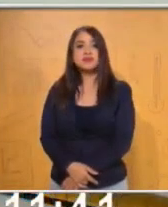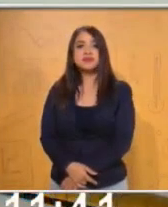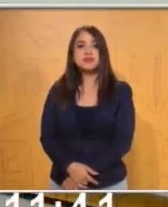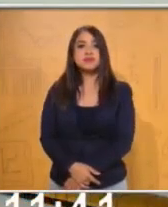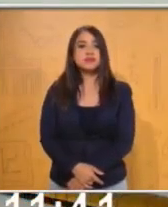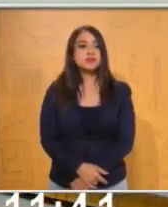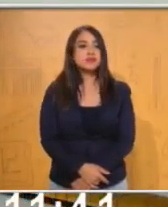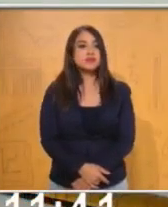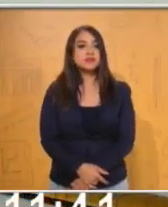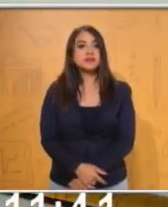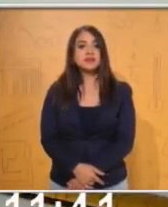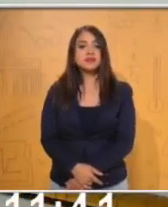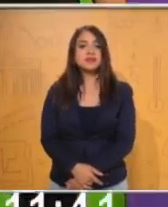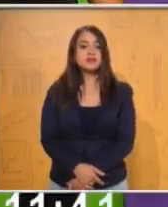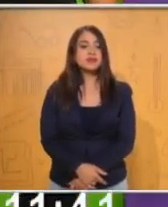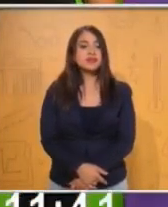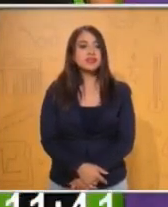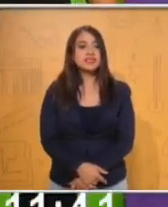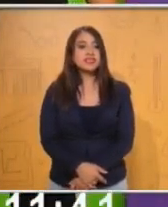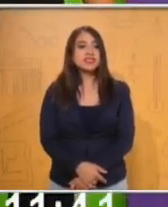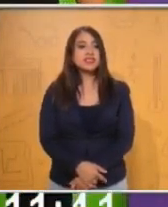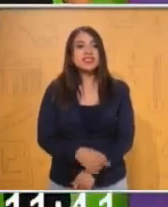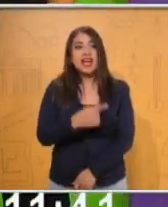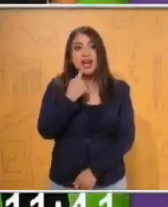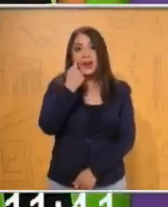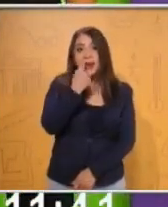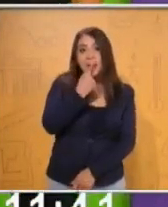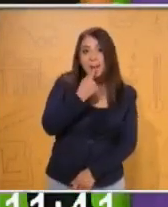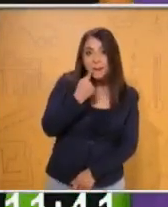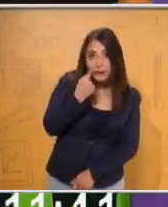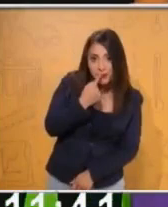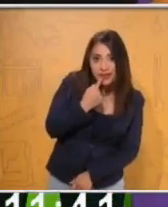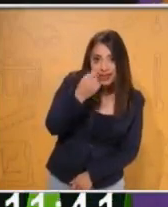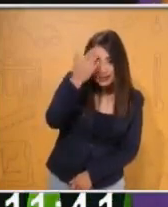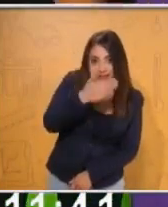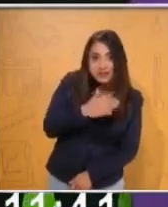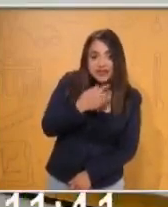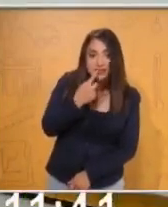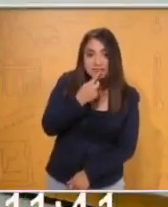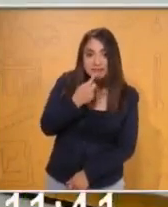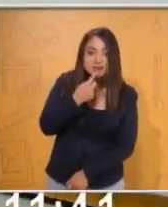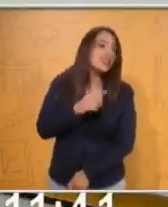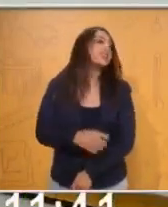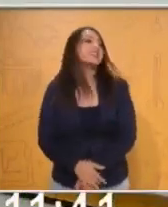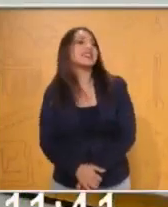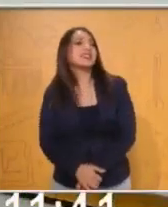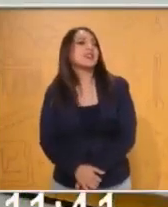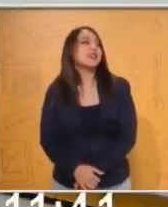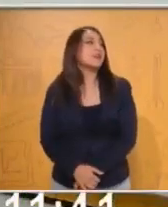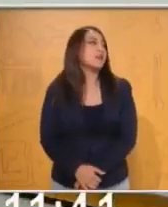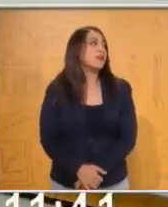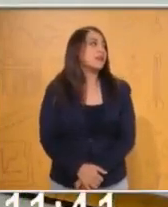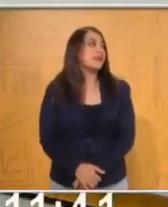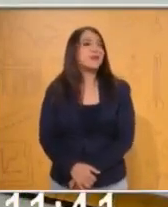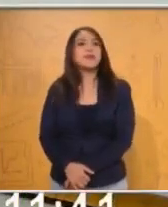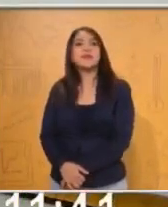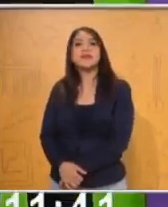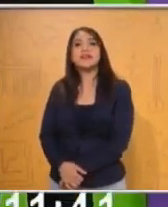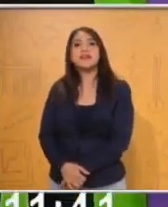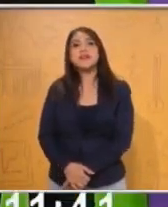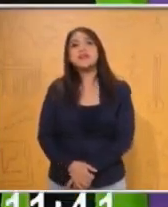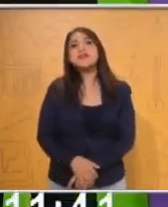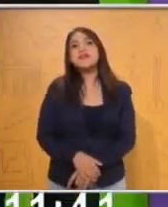¿Será la boca? ¡Ay, maestro! ¡Muy bien! ¿Cómo lo supo? Me conté los dientes.